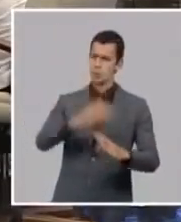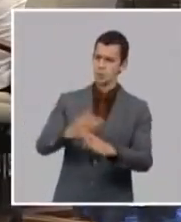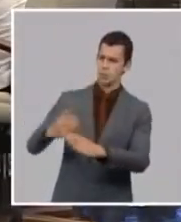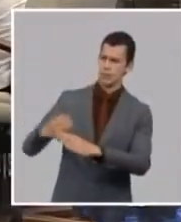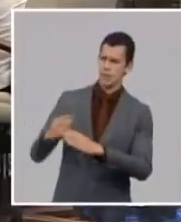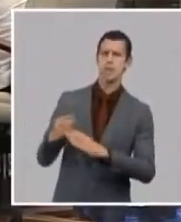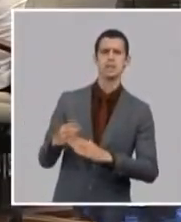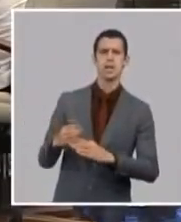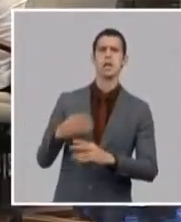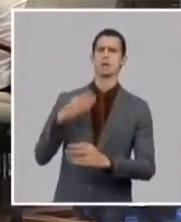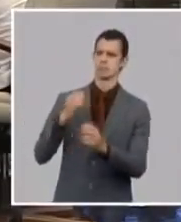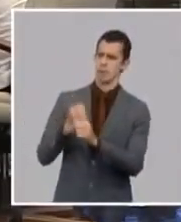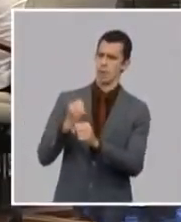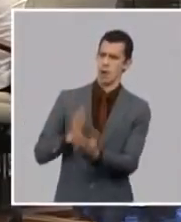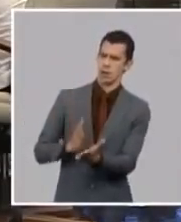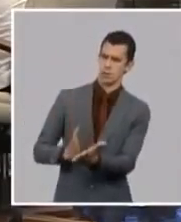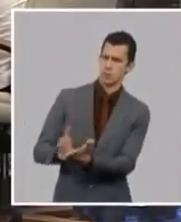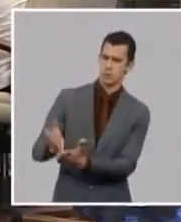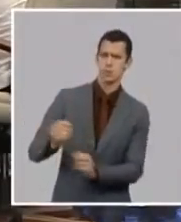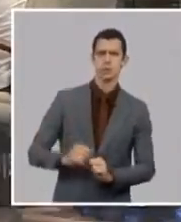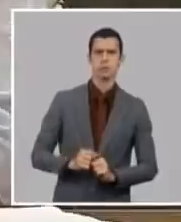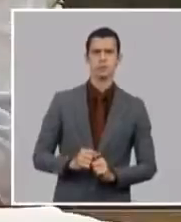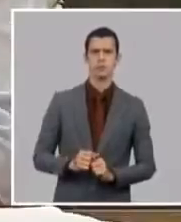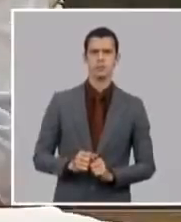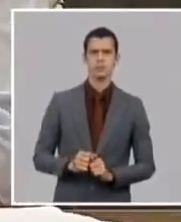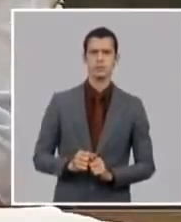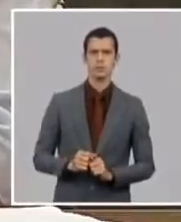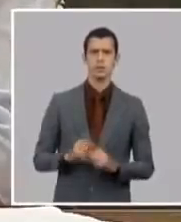reuniones que sesionaron entre ayer y hoy y que no eran reuniones